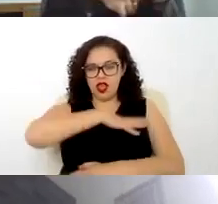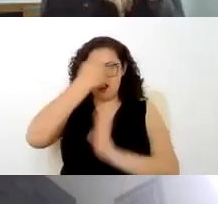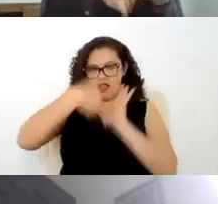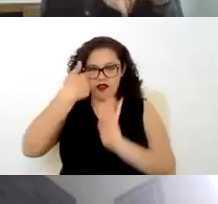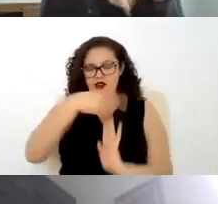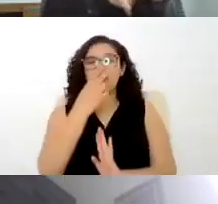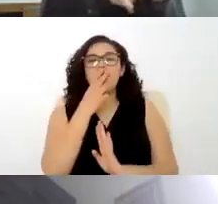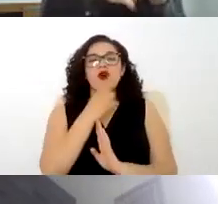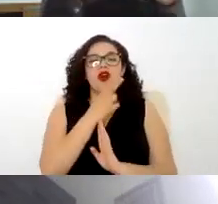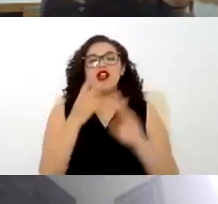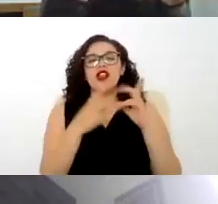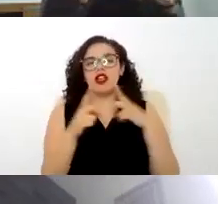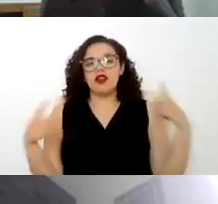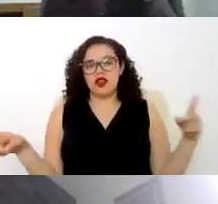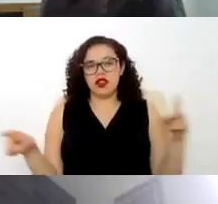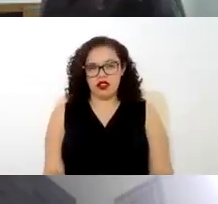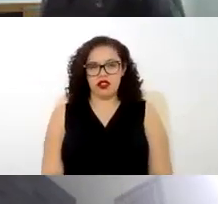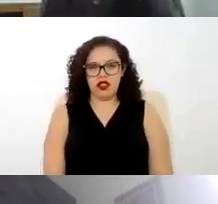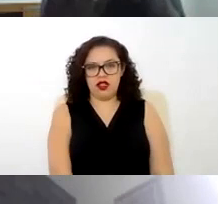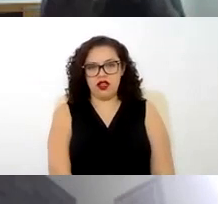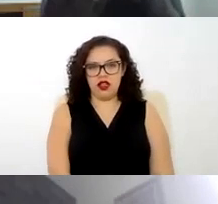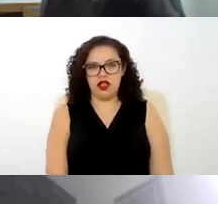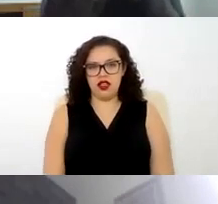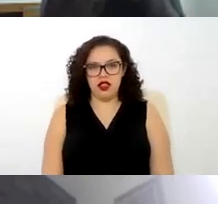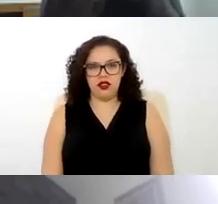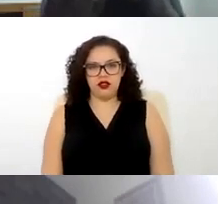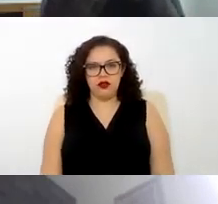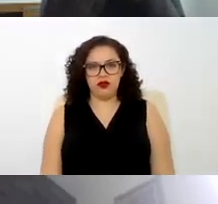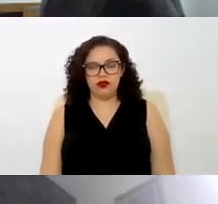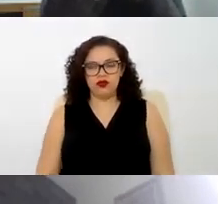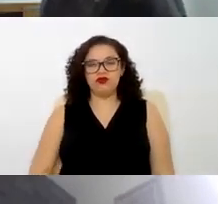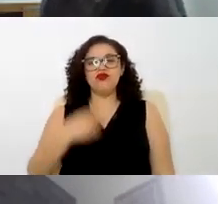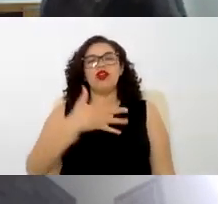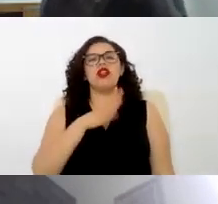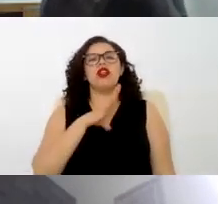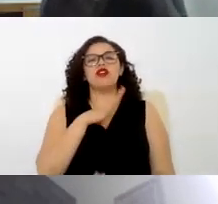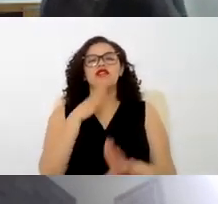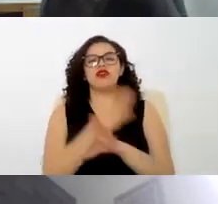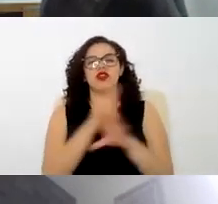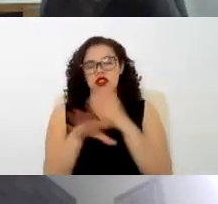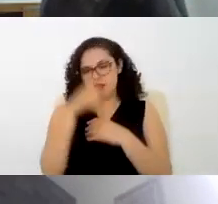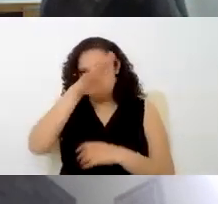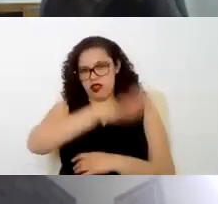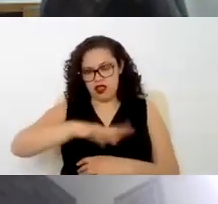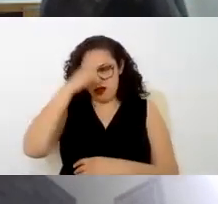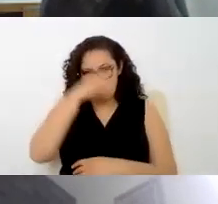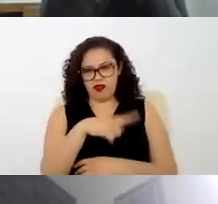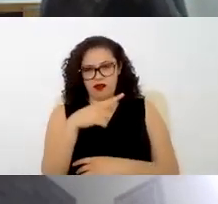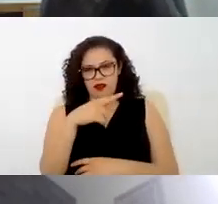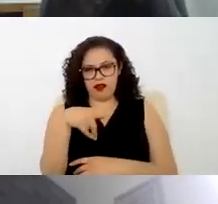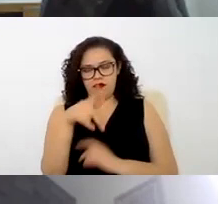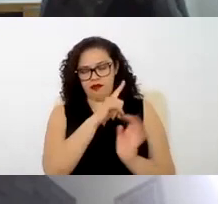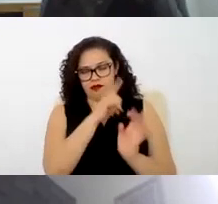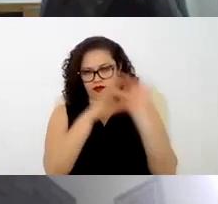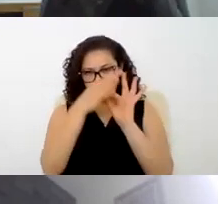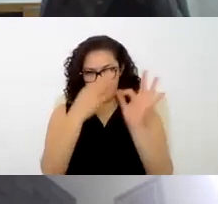desarrollar como pues todas aquellas disposiciones disciplinarias por parte de incumplimiento de algunos de los trabajadores